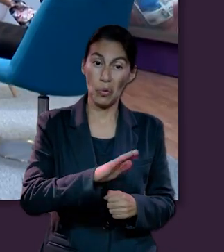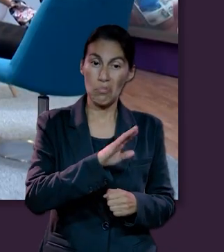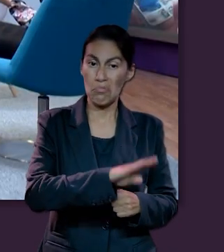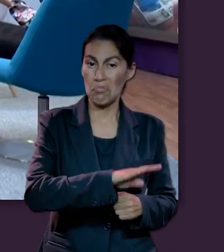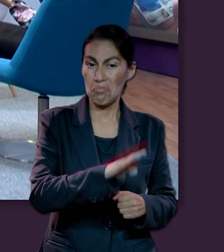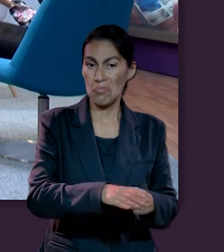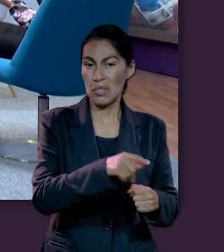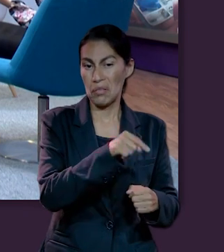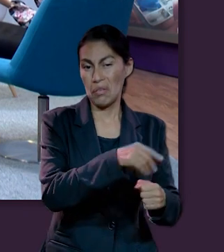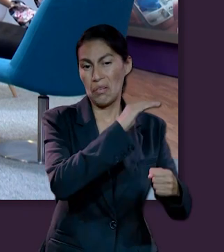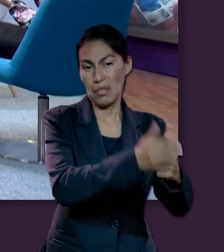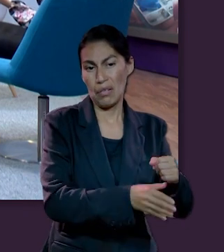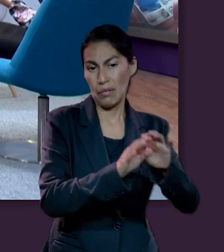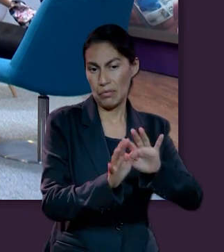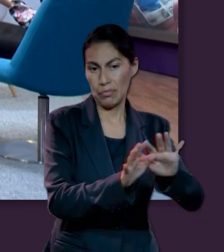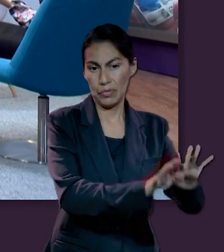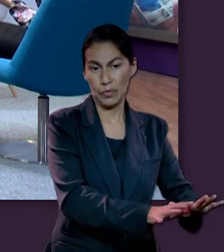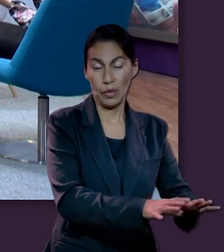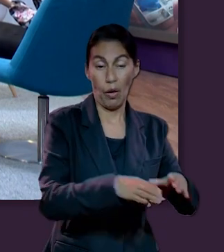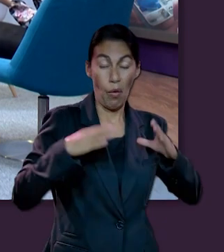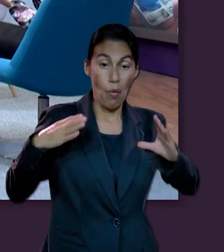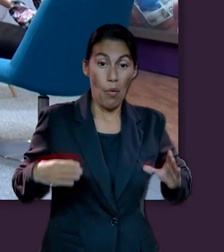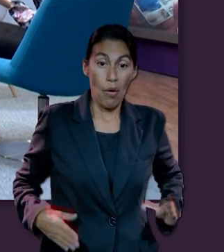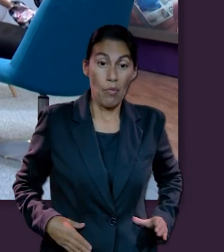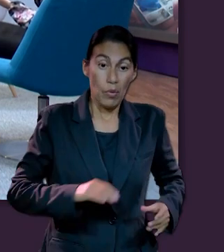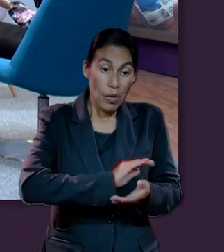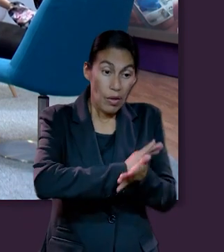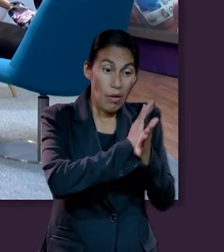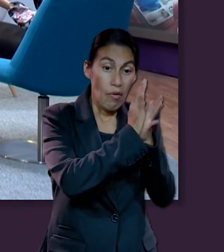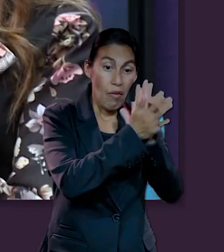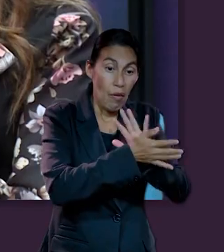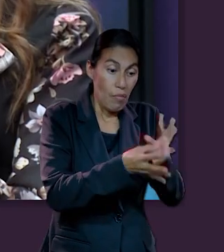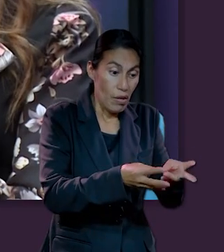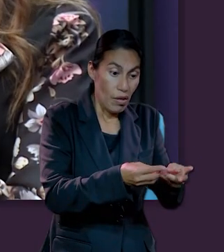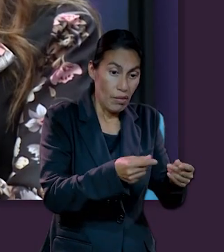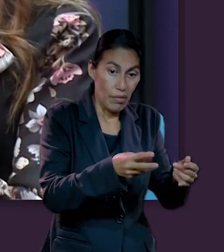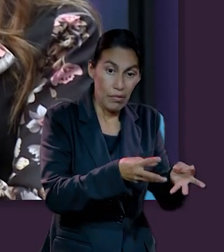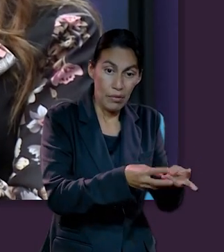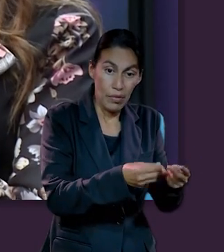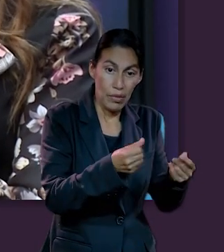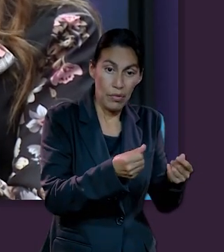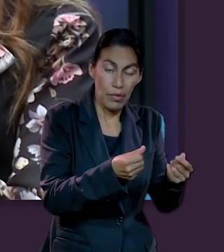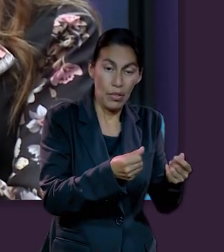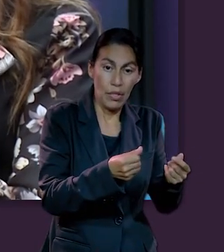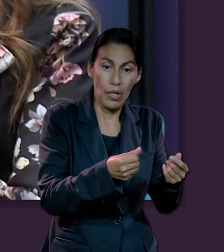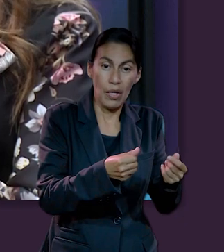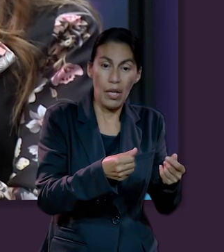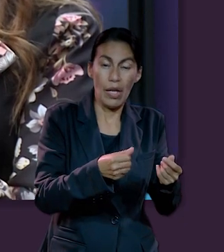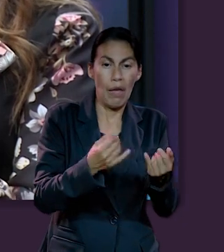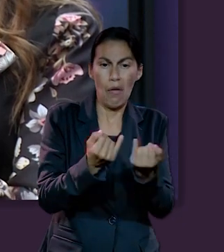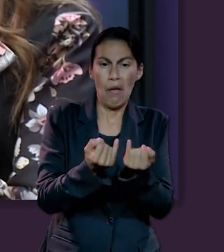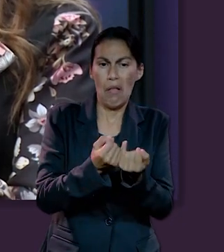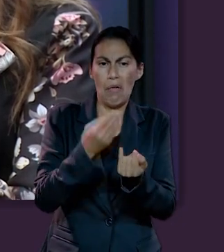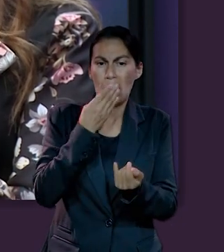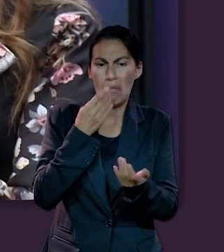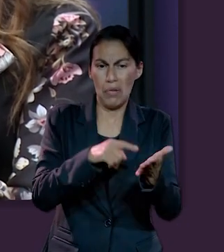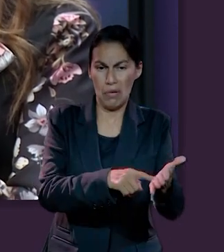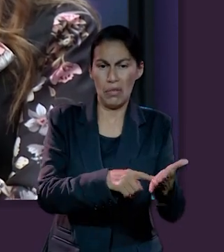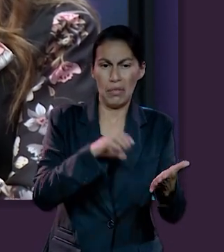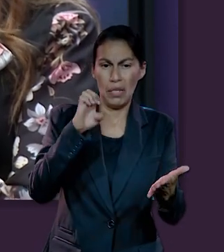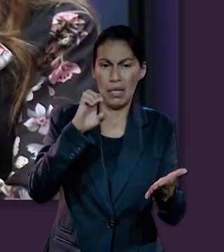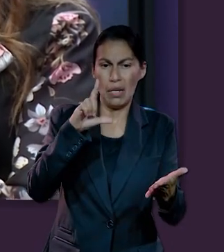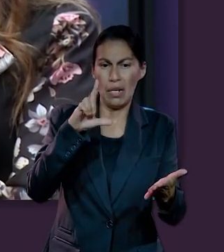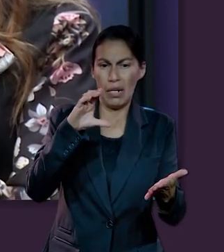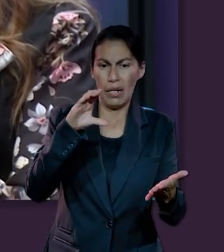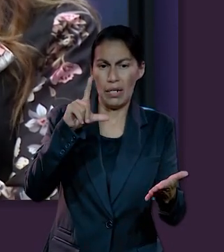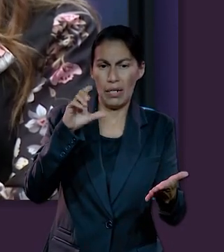Todo perece allí. El cuerpo regresa al polvo, como lo aclara Eclesiastes, y el aliento de vida que